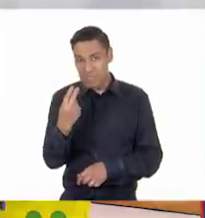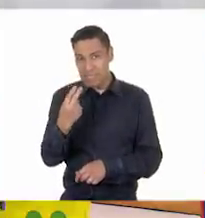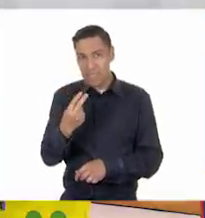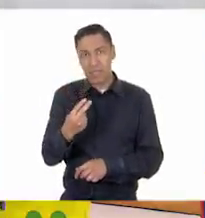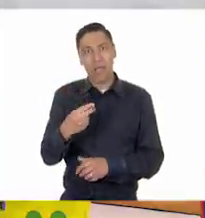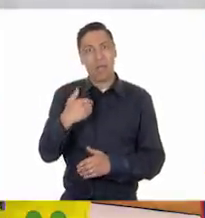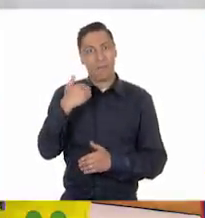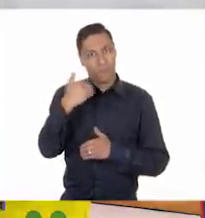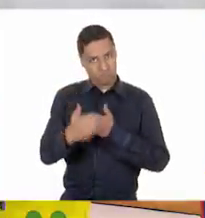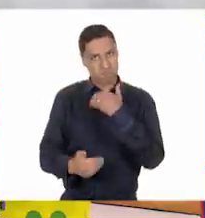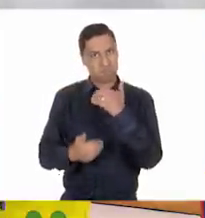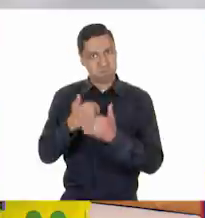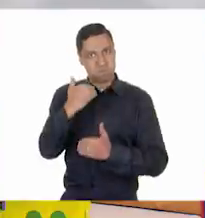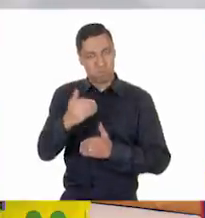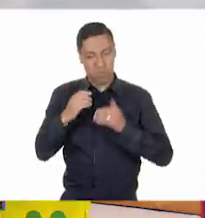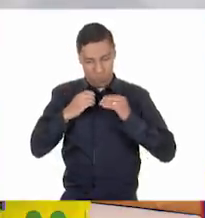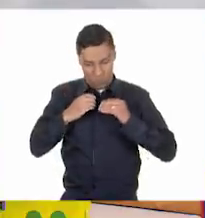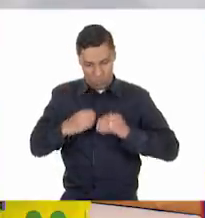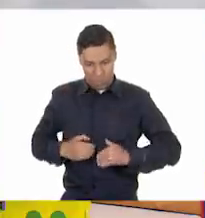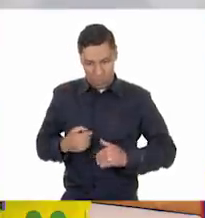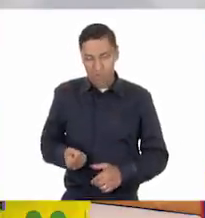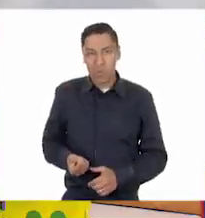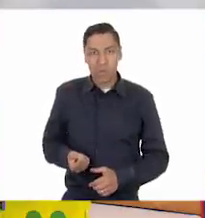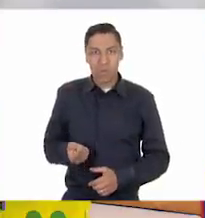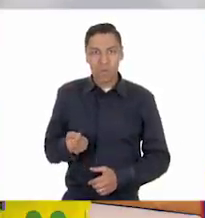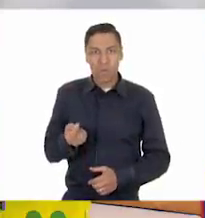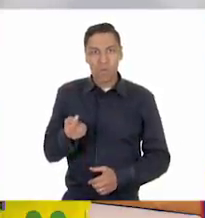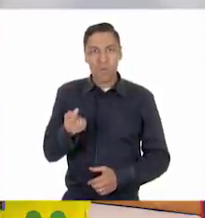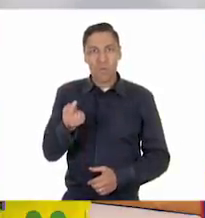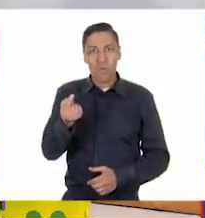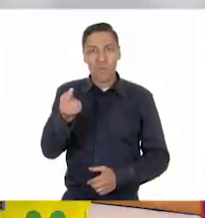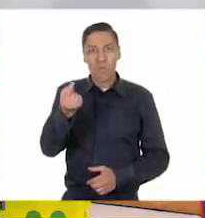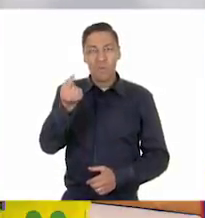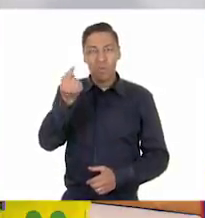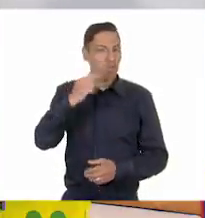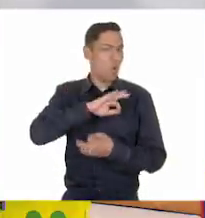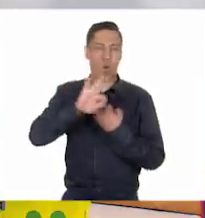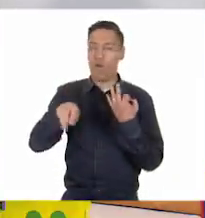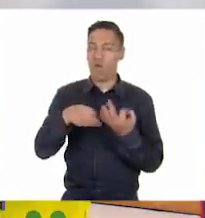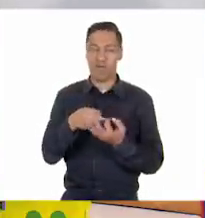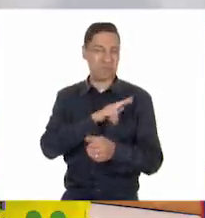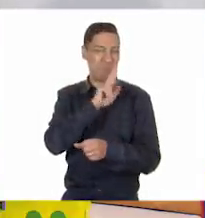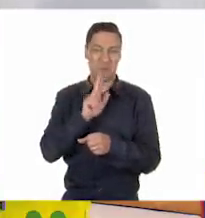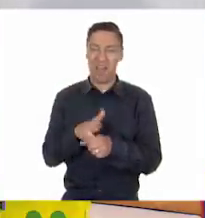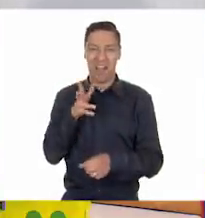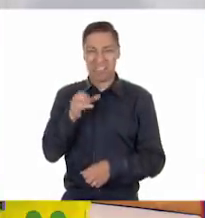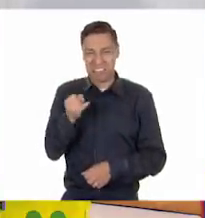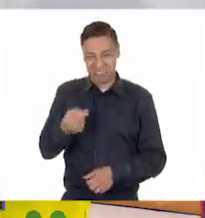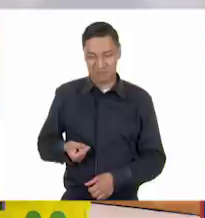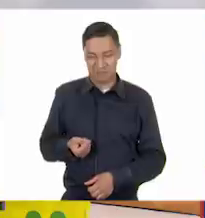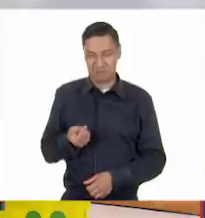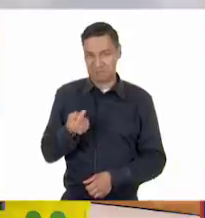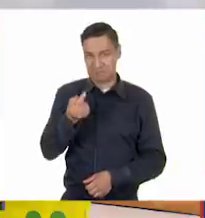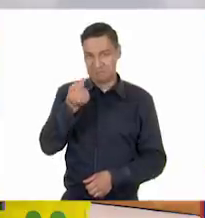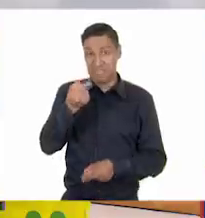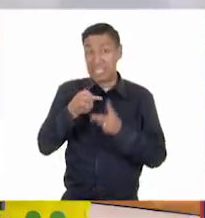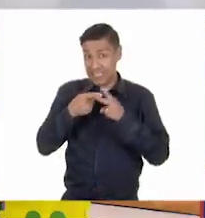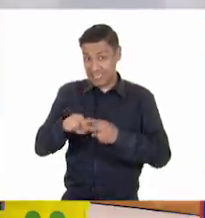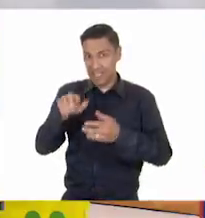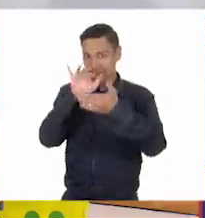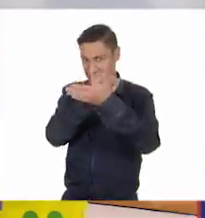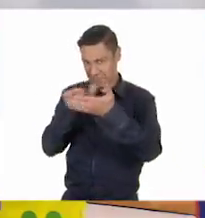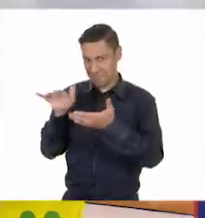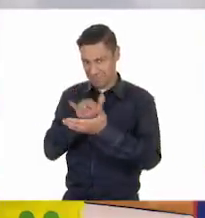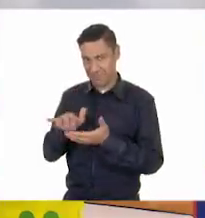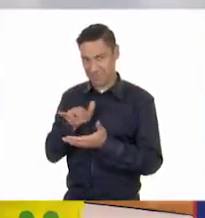proceso de crecimiento. Así como todos los seres humanos pasamos por ella. Bien, para empezar vamos a realizar una lectura. Y los